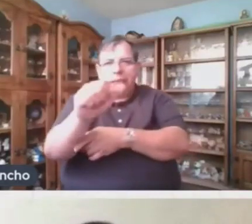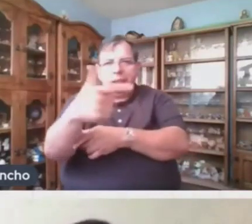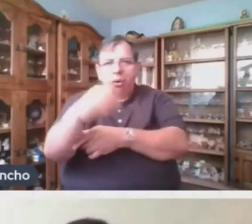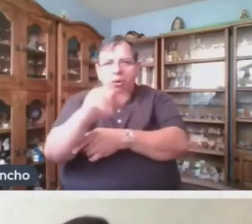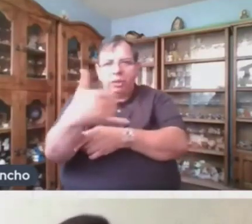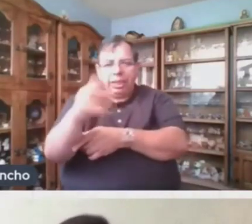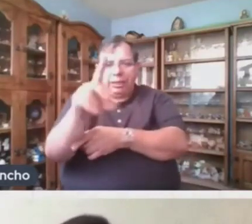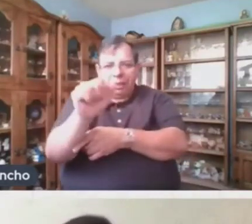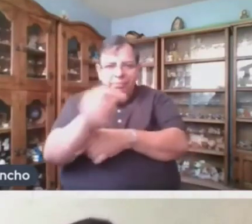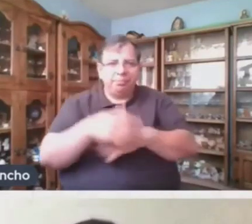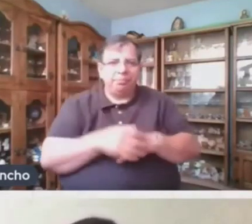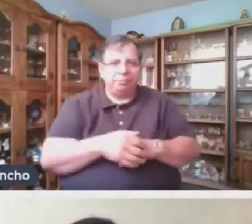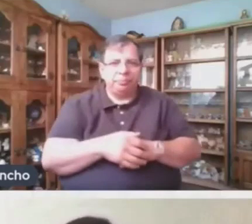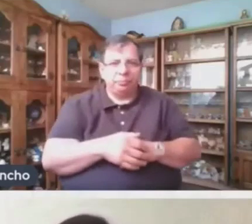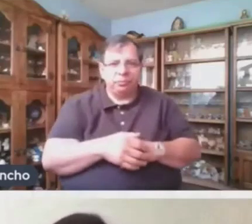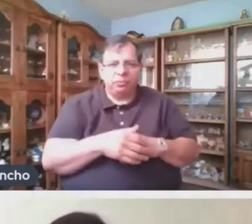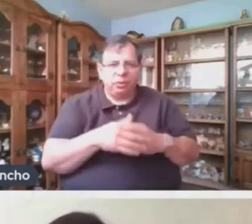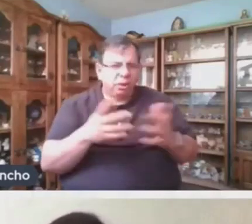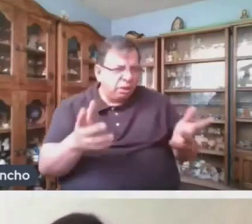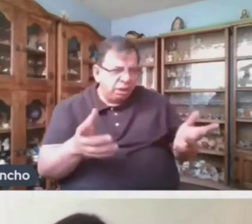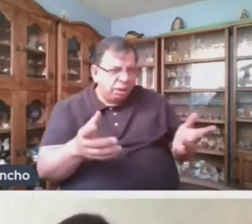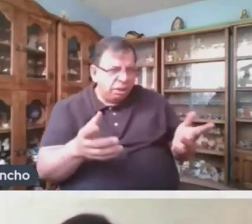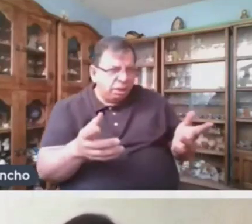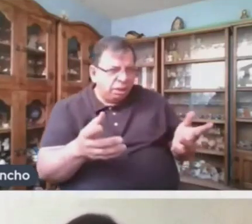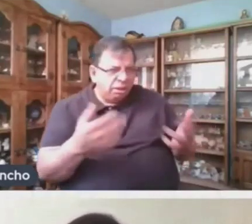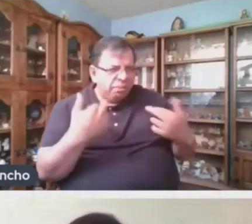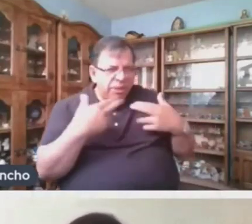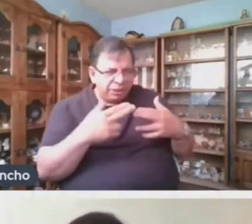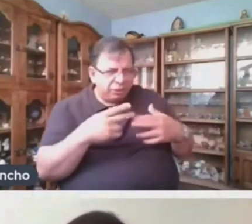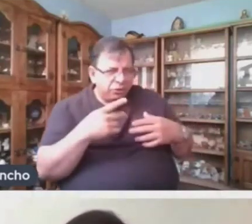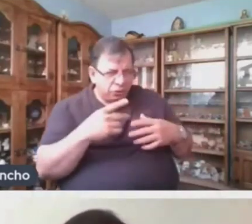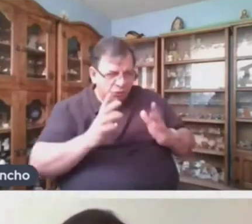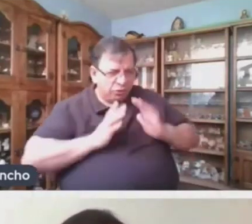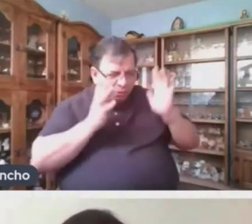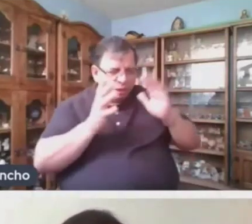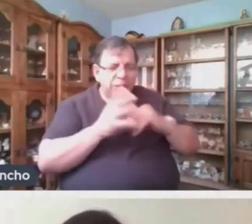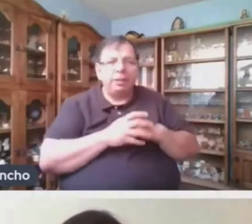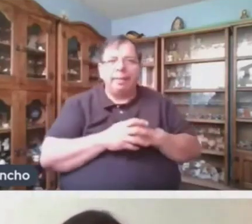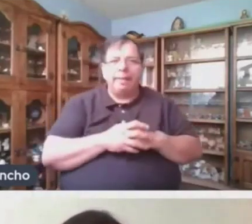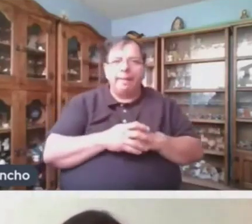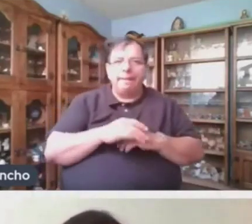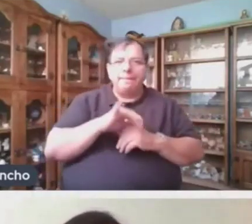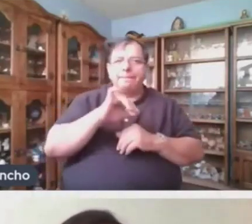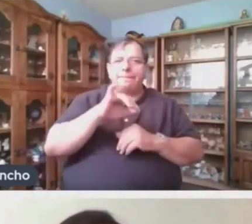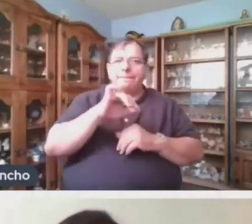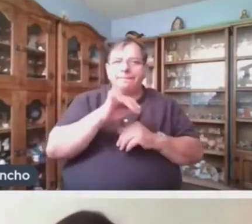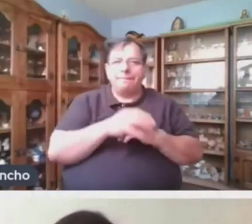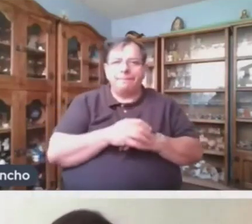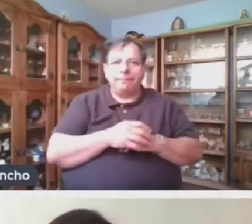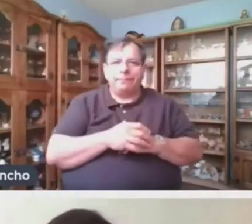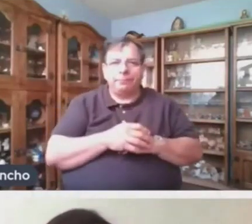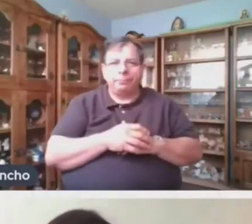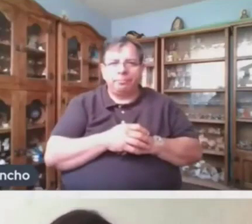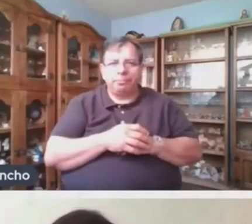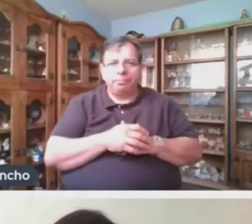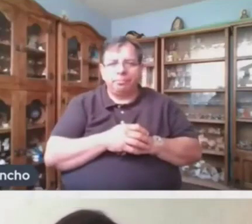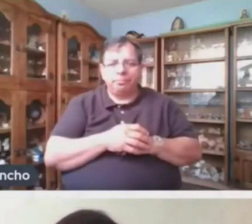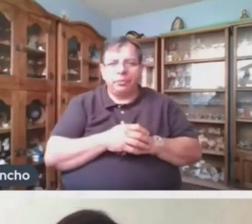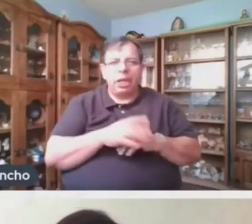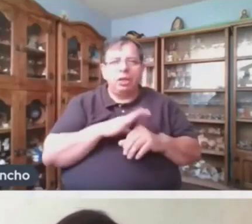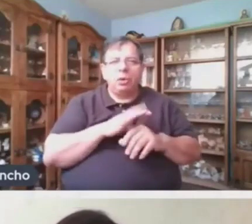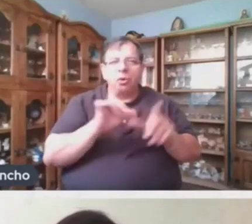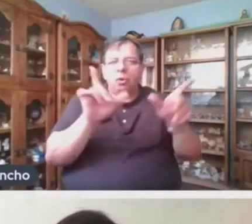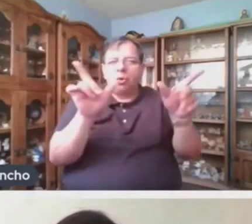Maestro Escuché Por Ahí Que Nos Tenía Una Sorpresa Pues Si Hay Un Cuento Que Es El Cuento Más